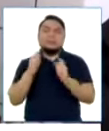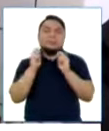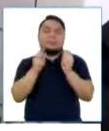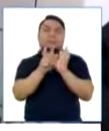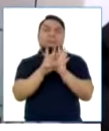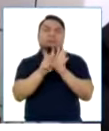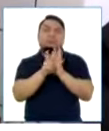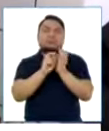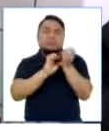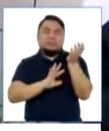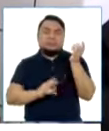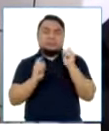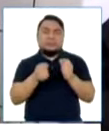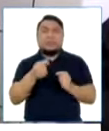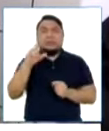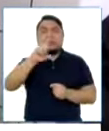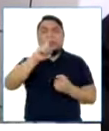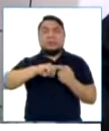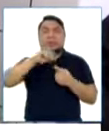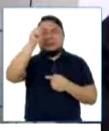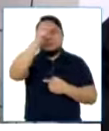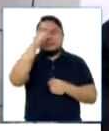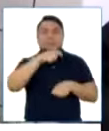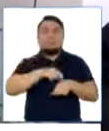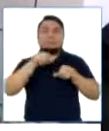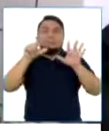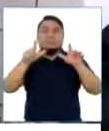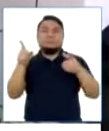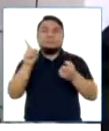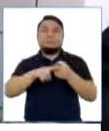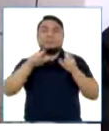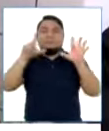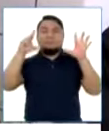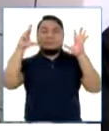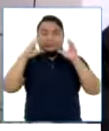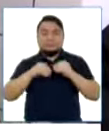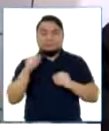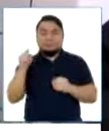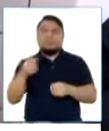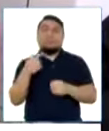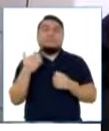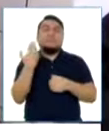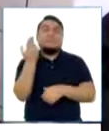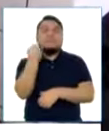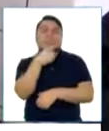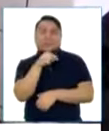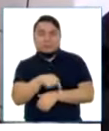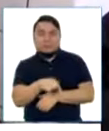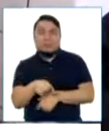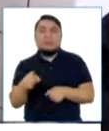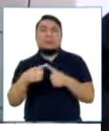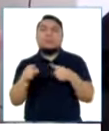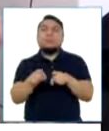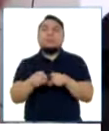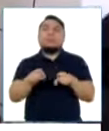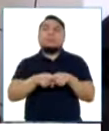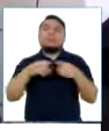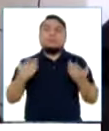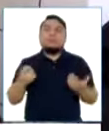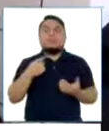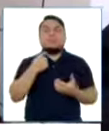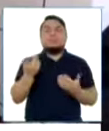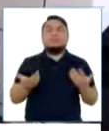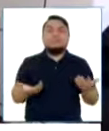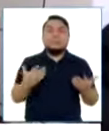voluntariamente de lunes a domingo, de 7 a 7 de la noche en la institución. Pero también los que